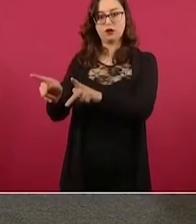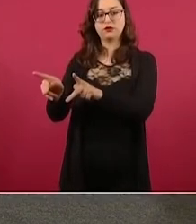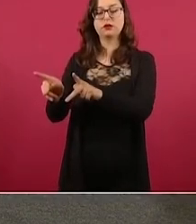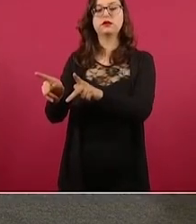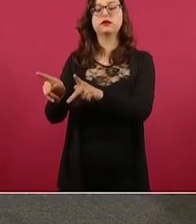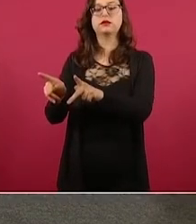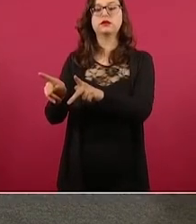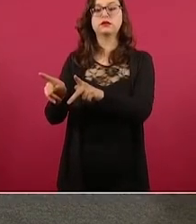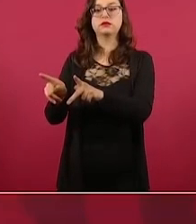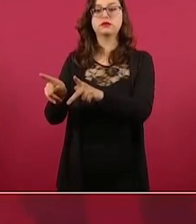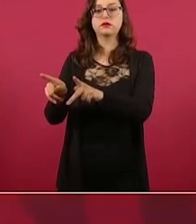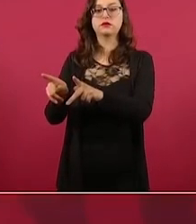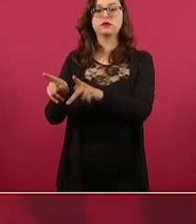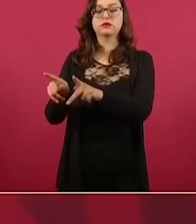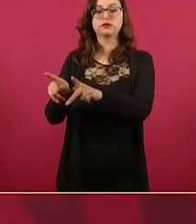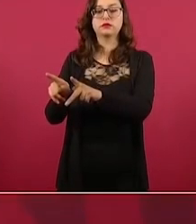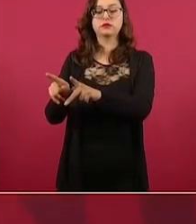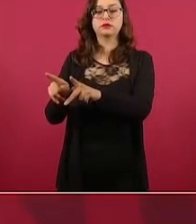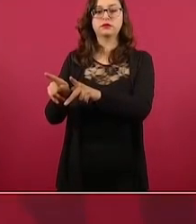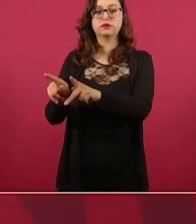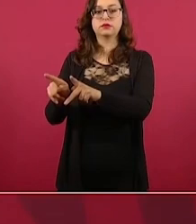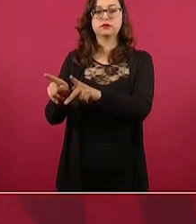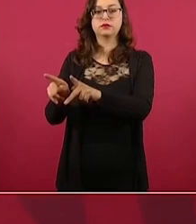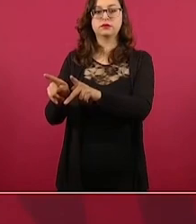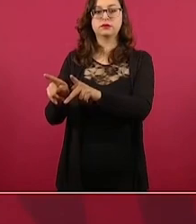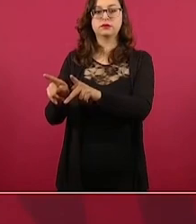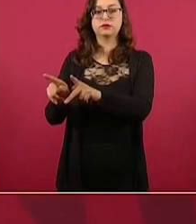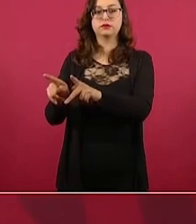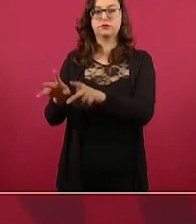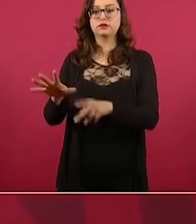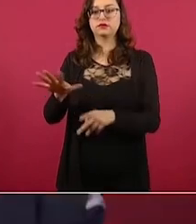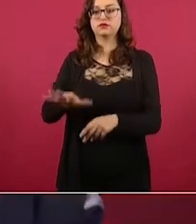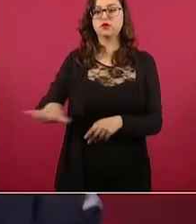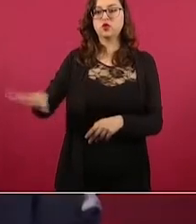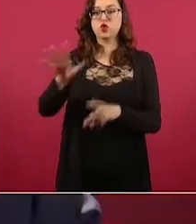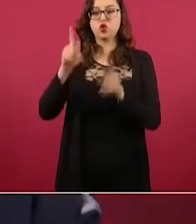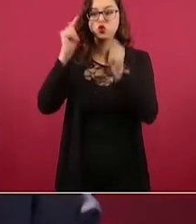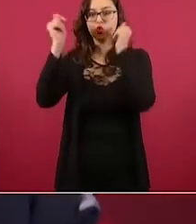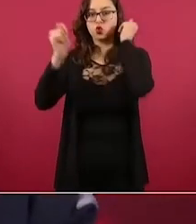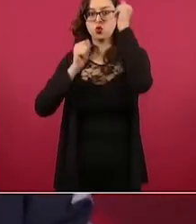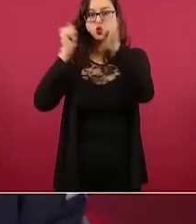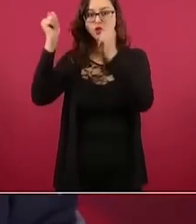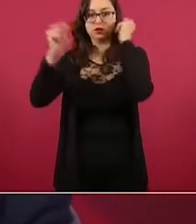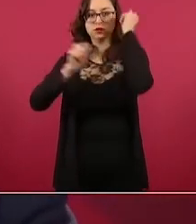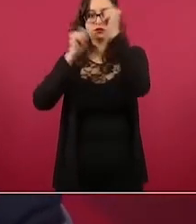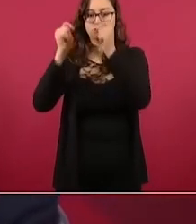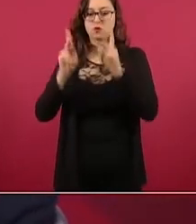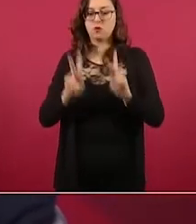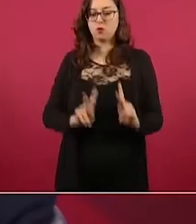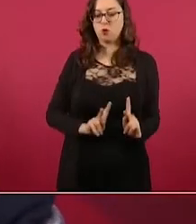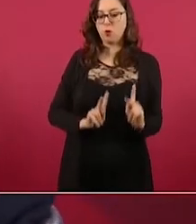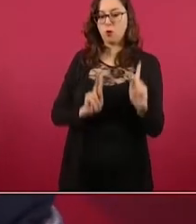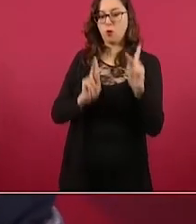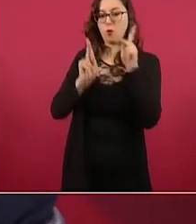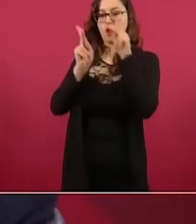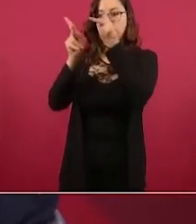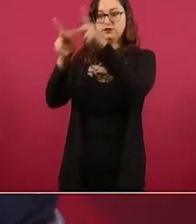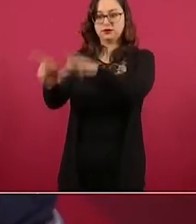que va a comunicar la zona turística con